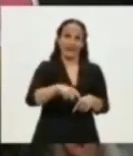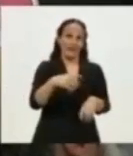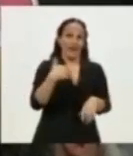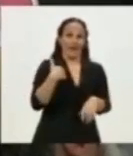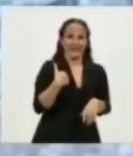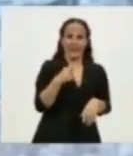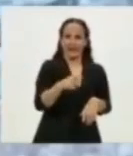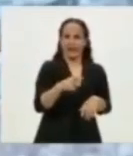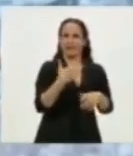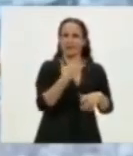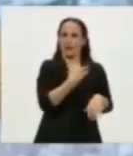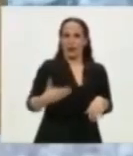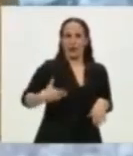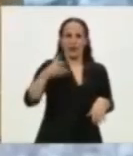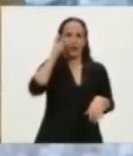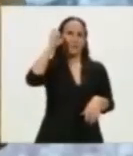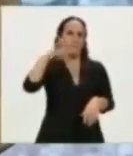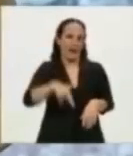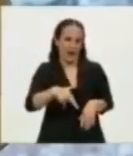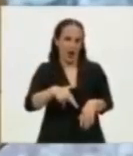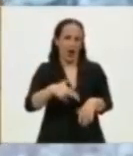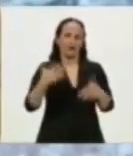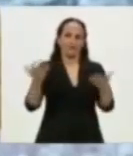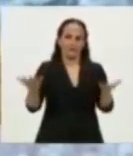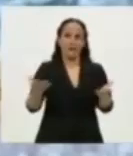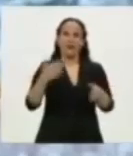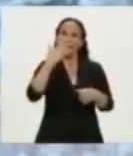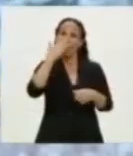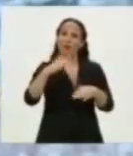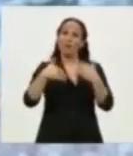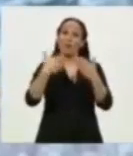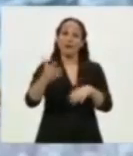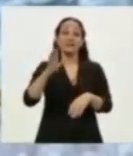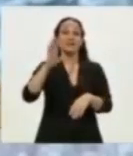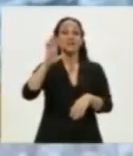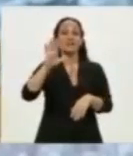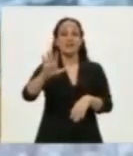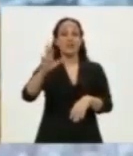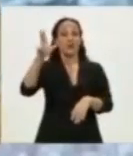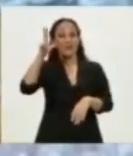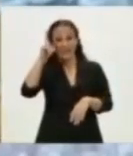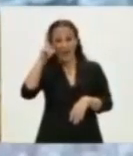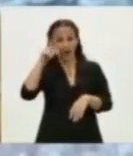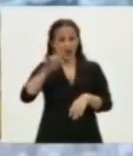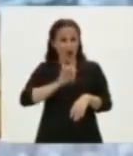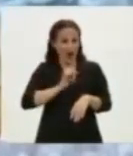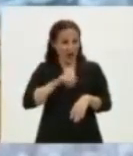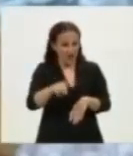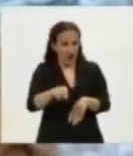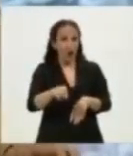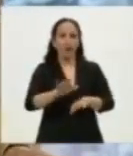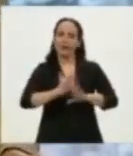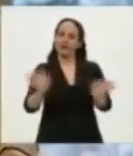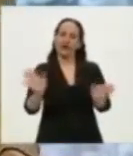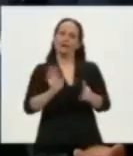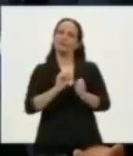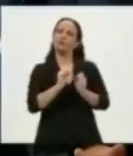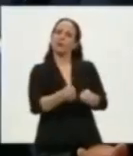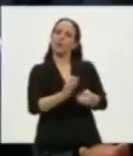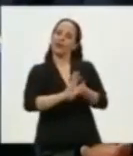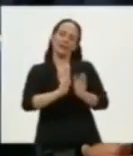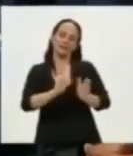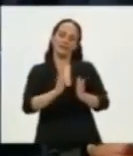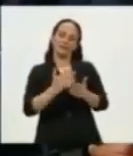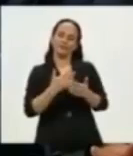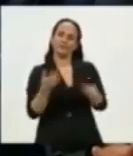Perón, sospechoso y las cosas que decían, ni hablar. Luego, en el 58, le levantaron la suspensión y hoy,